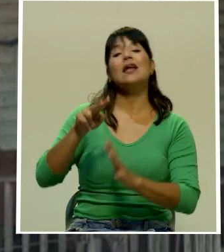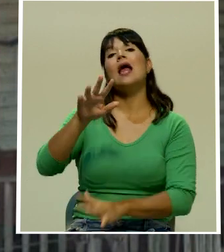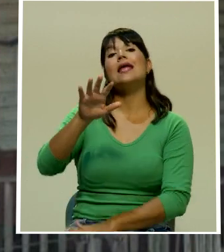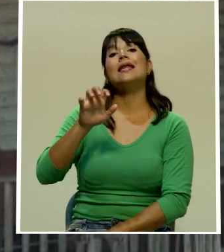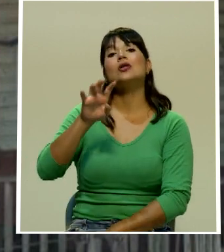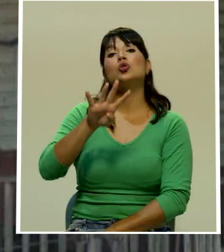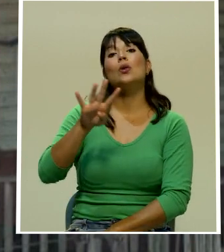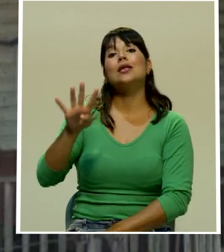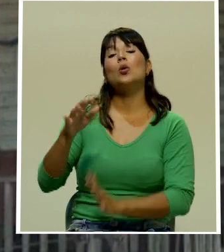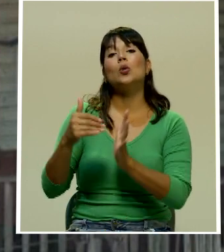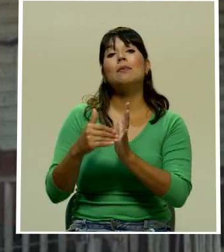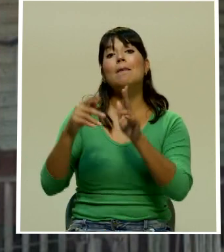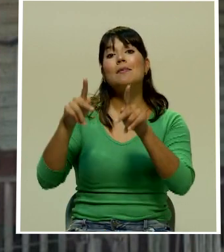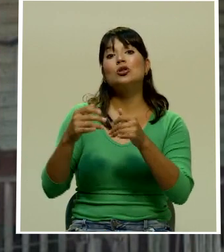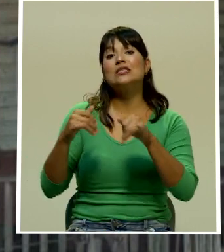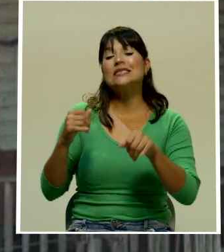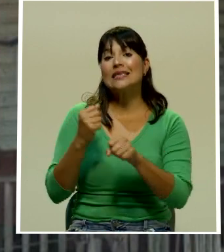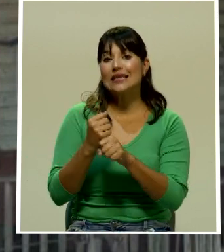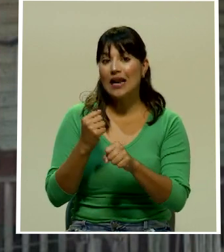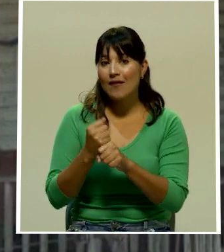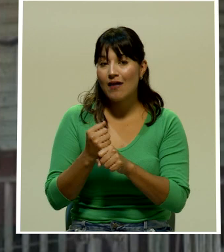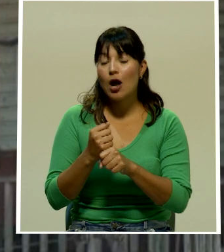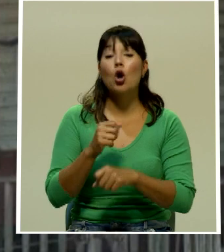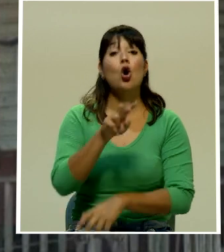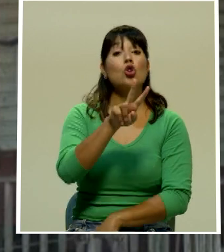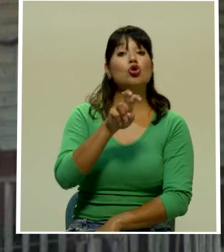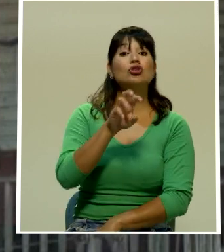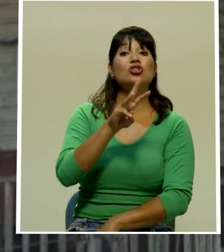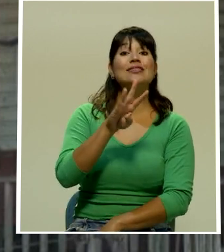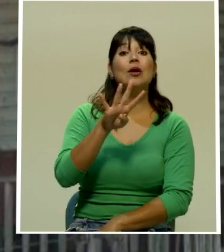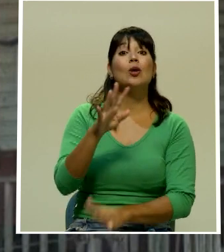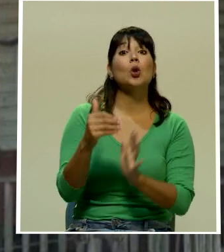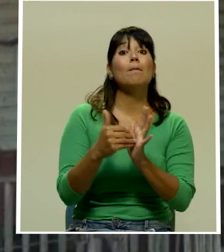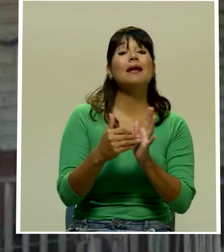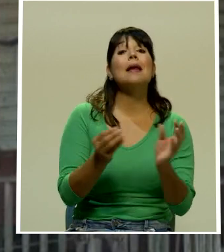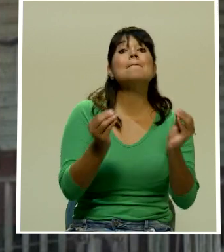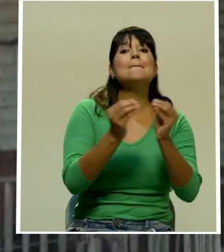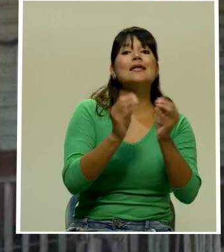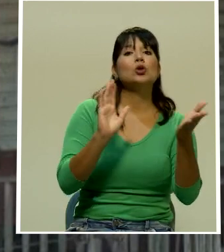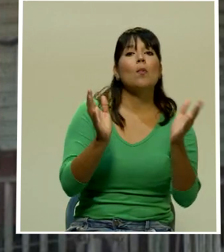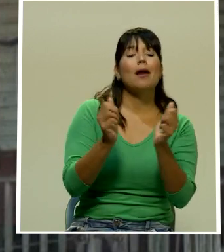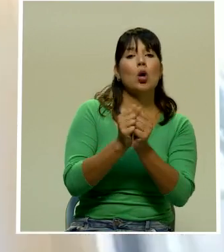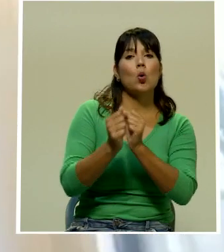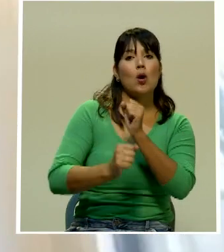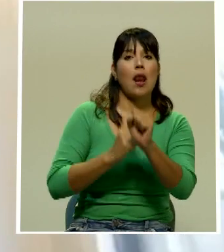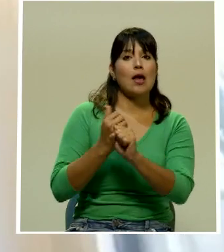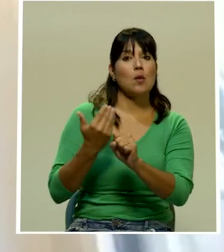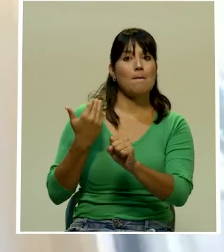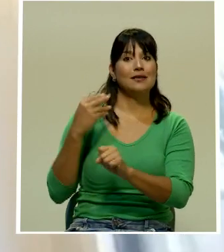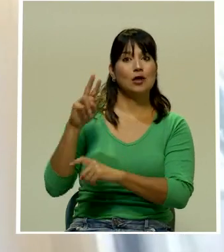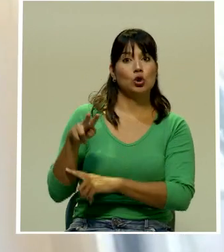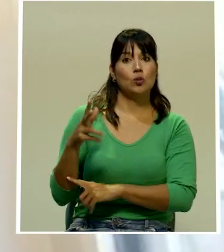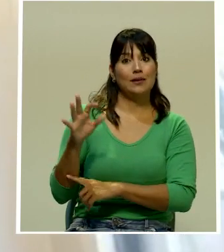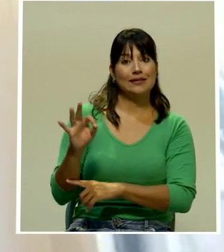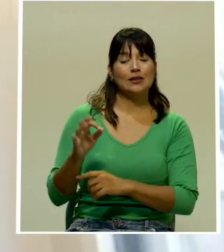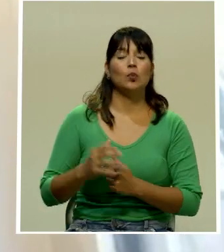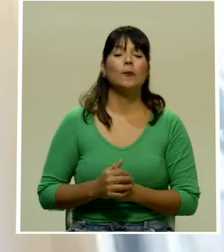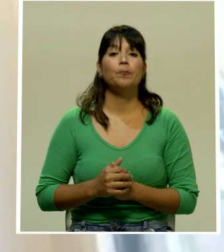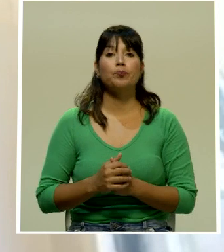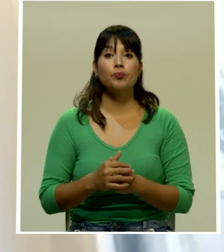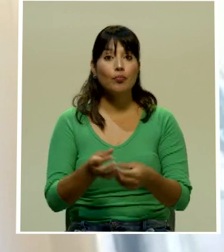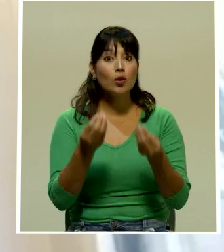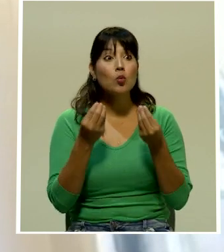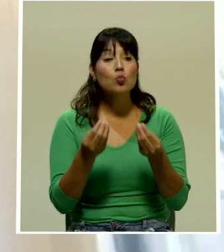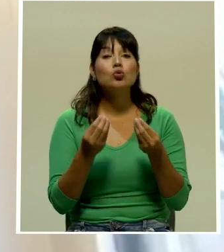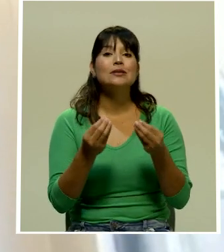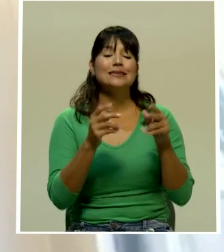personas desempleadas, 264.000 más respecto al año anterior. Muchas de ellas, la gran mayoría,